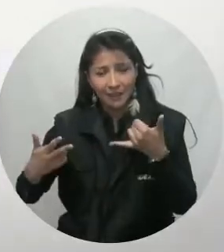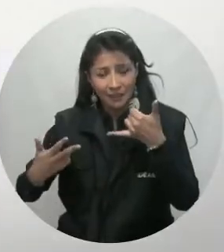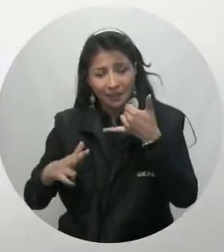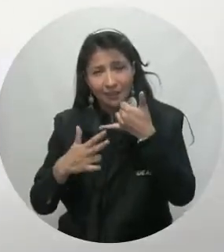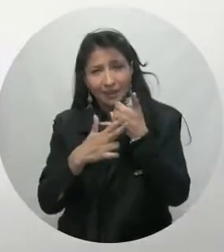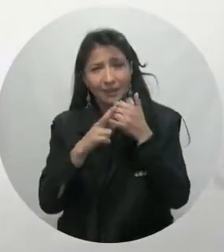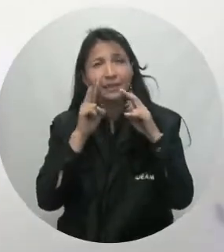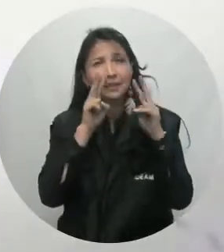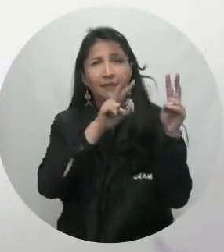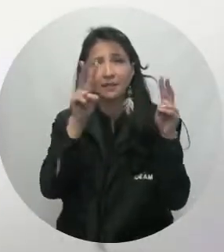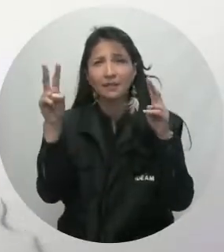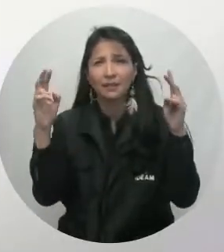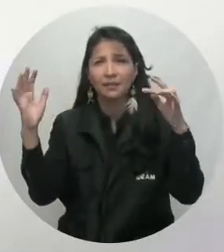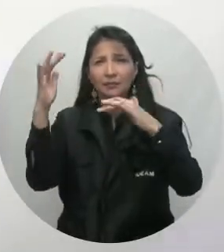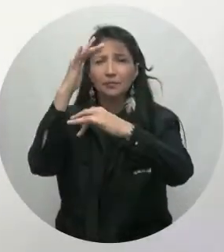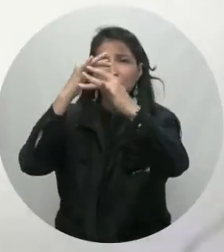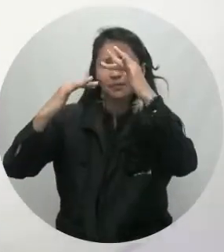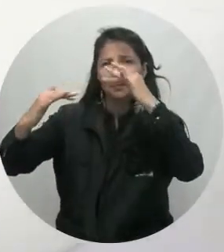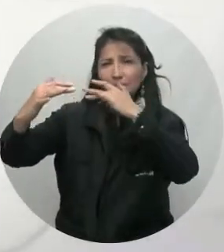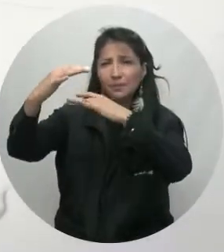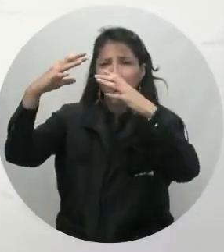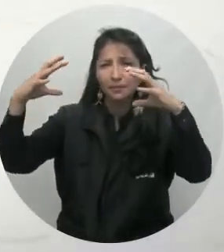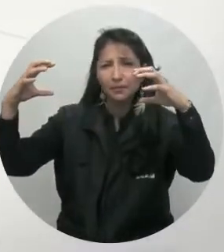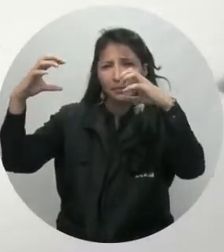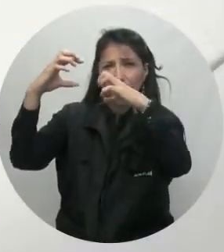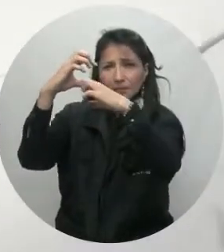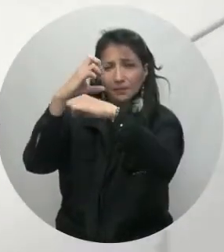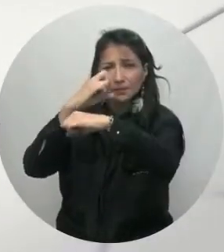En la zona andina se espera un aumento de la nubosidad.